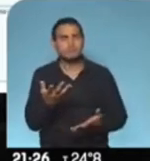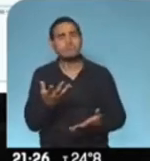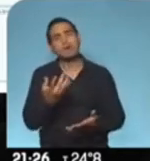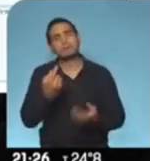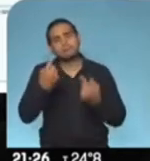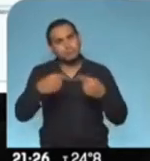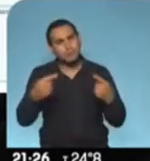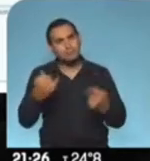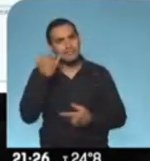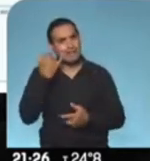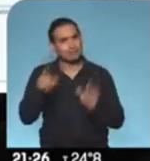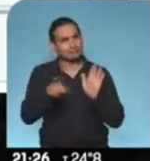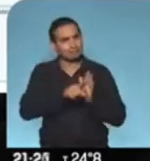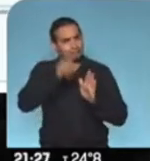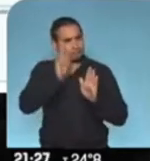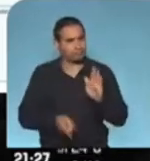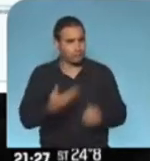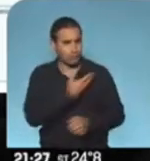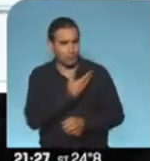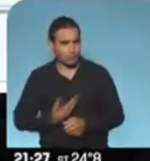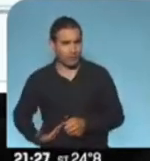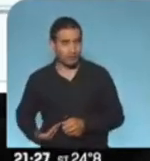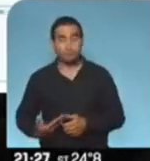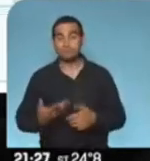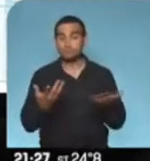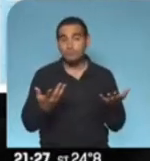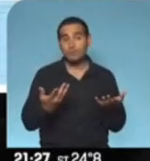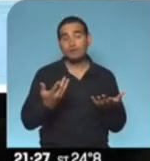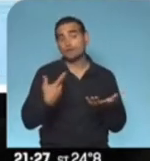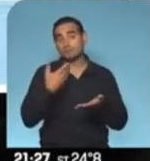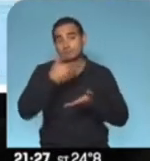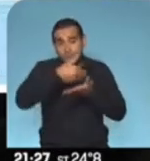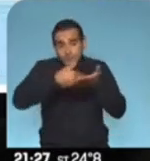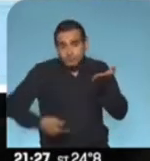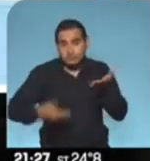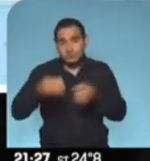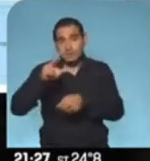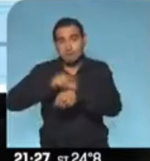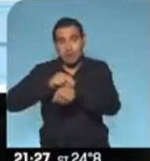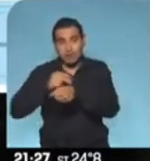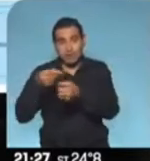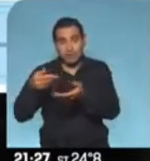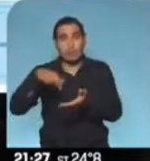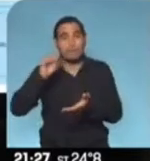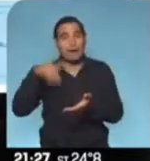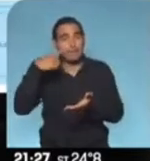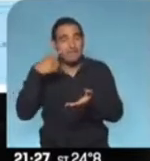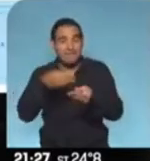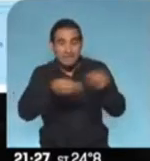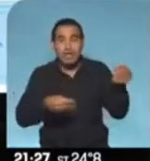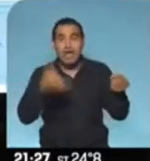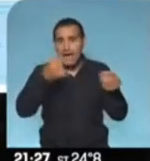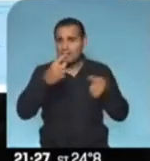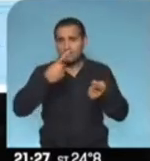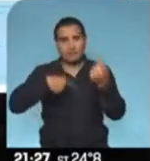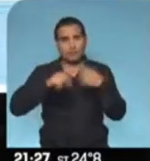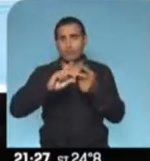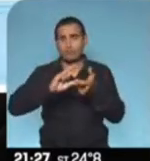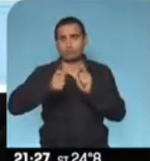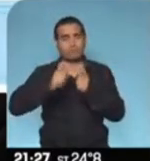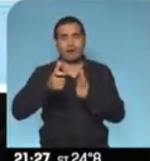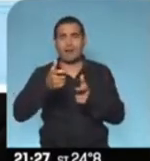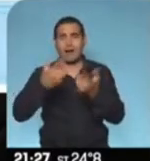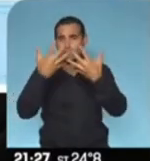que se han decretado desde el gobierno a lo largo de estos días. Por ejemplo, las recetas que tienen desde PAMI, habrá una renovación automática hasta el